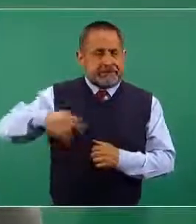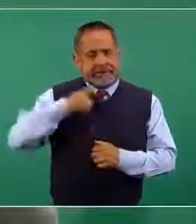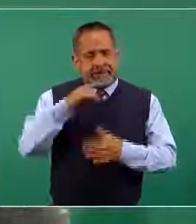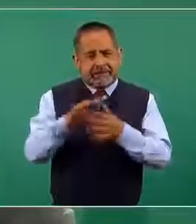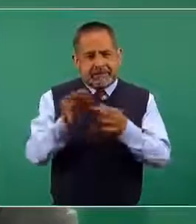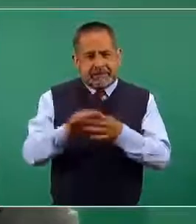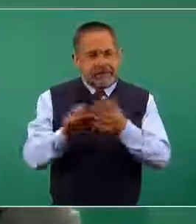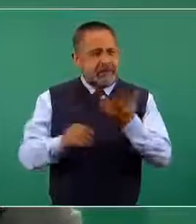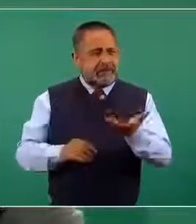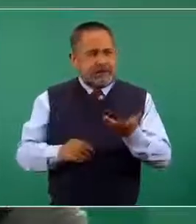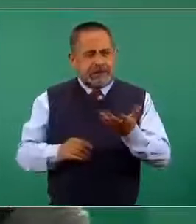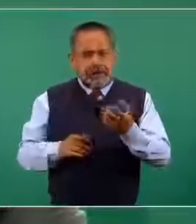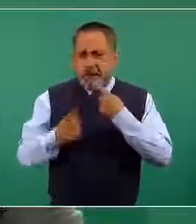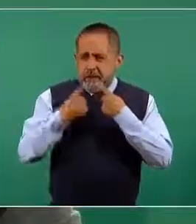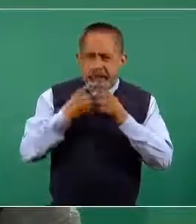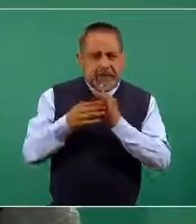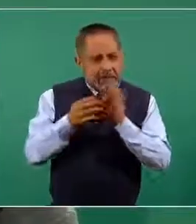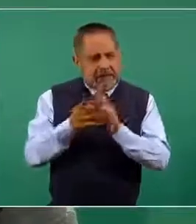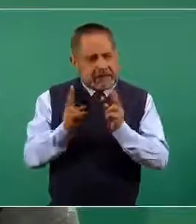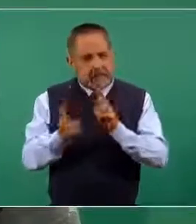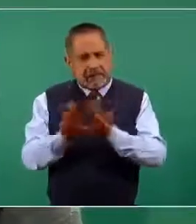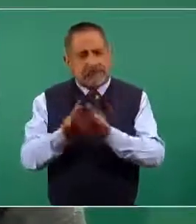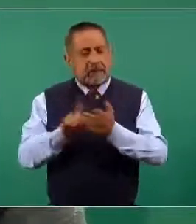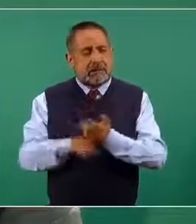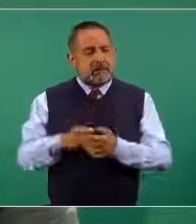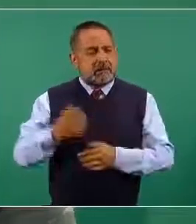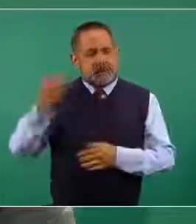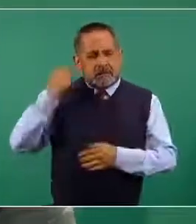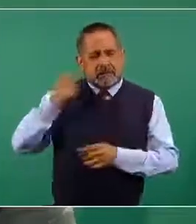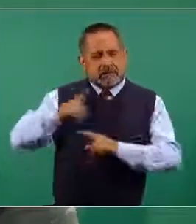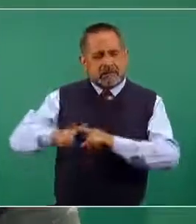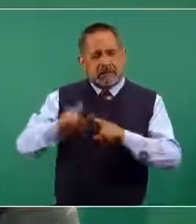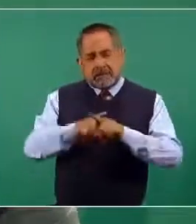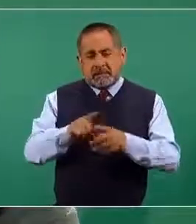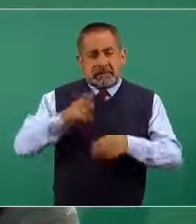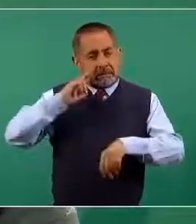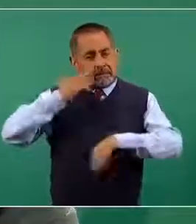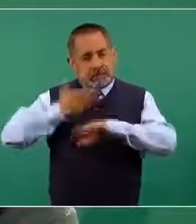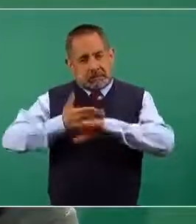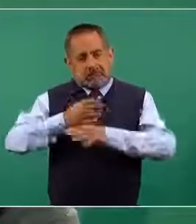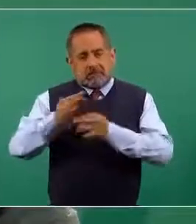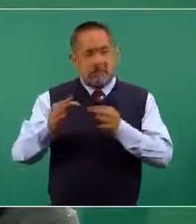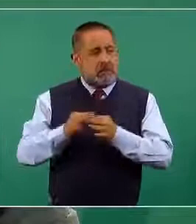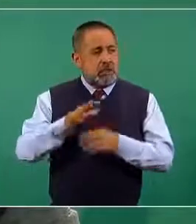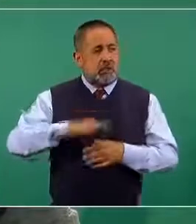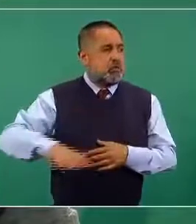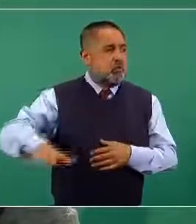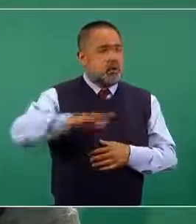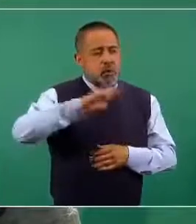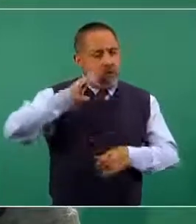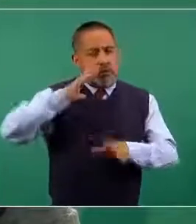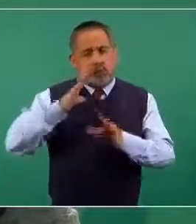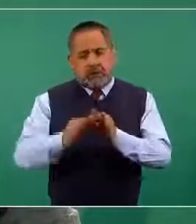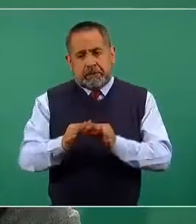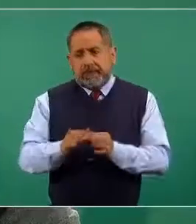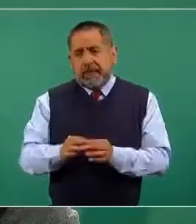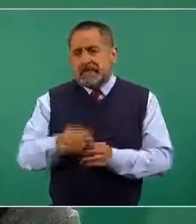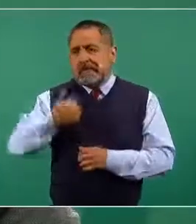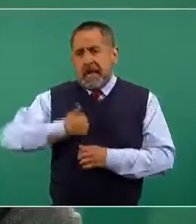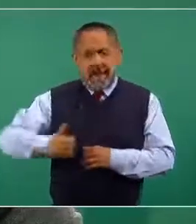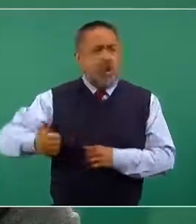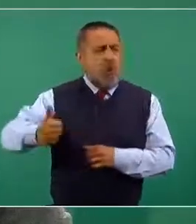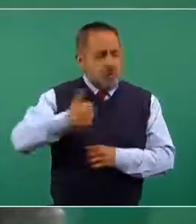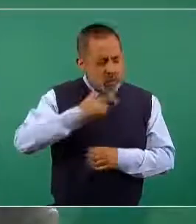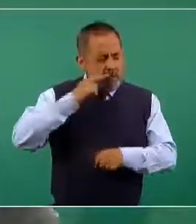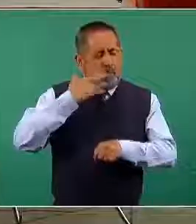comentado en diversas ocasiones, corresponsabilidad social, corresponsabilidad en